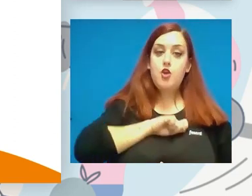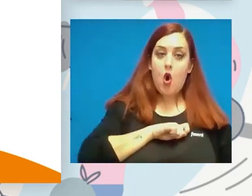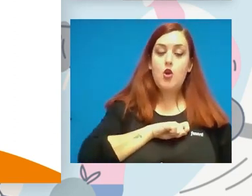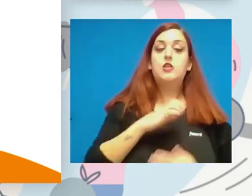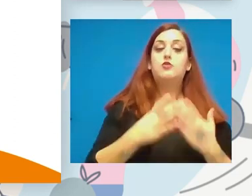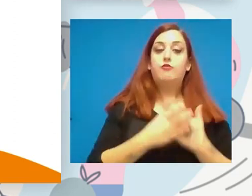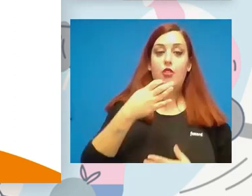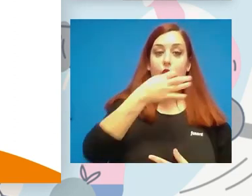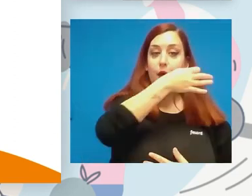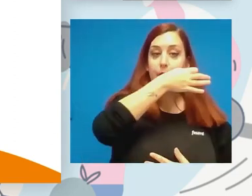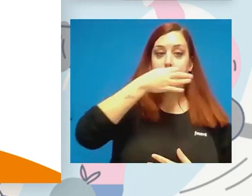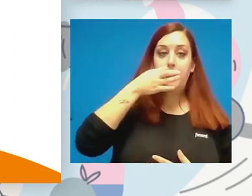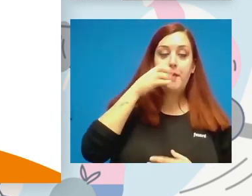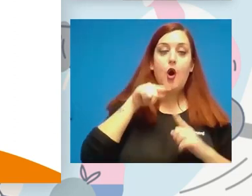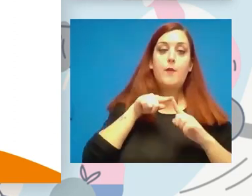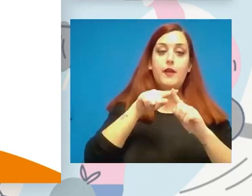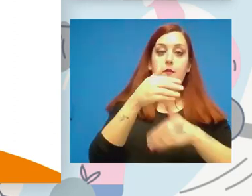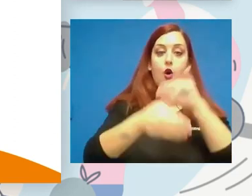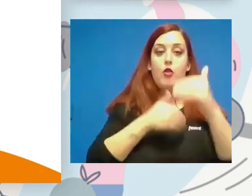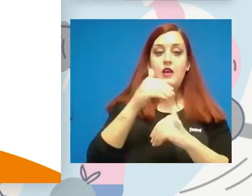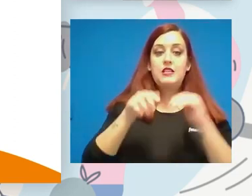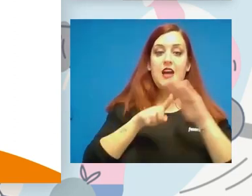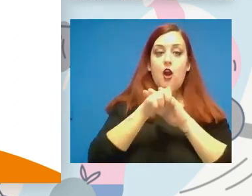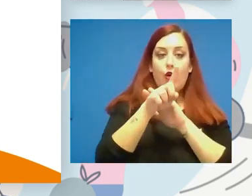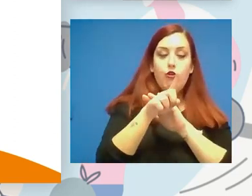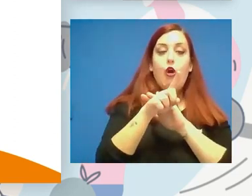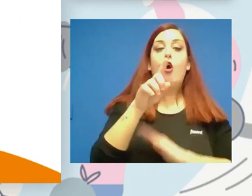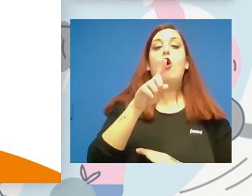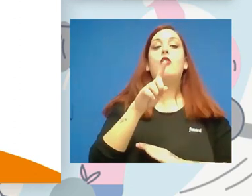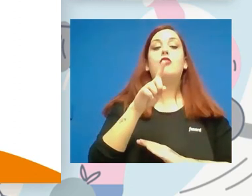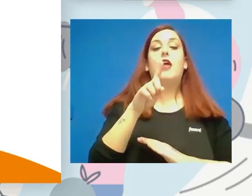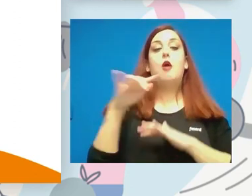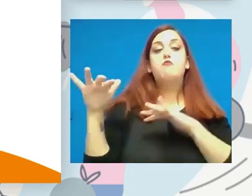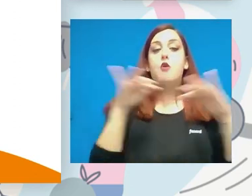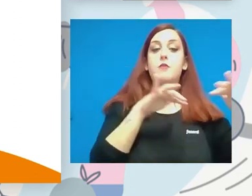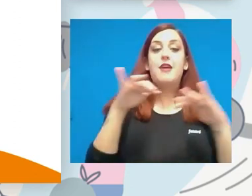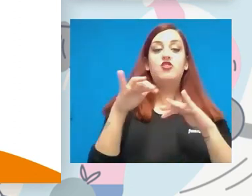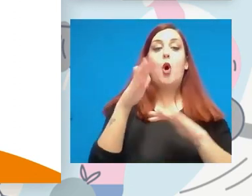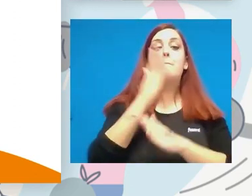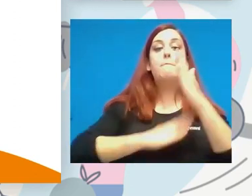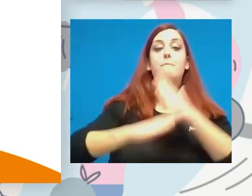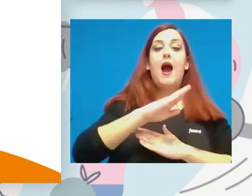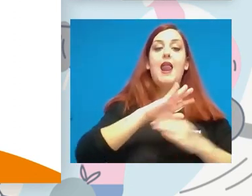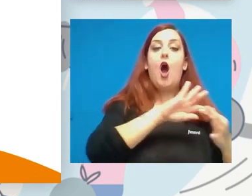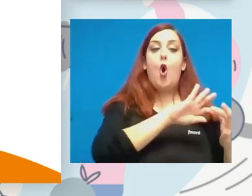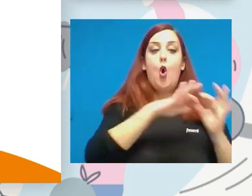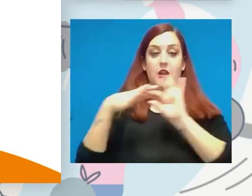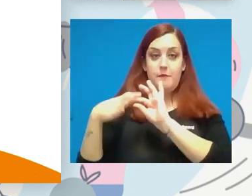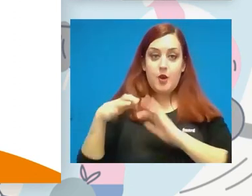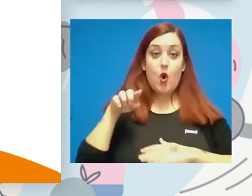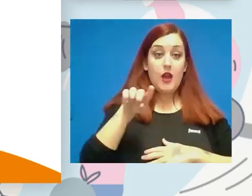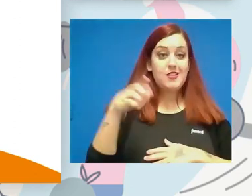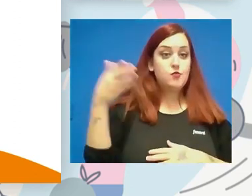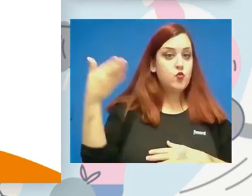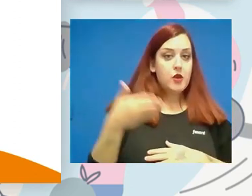jurídica, cuyo objetivo consiste en el desarrollo del movimiento paralímpico y la difusión de sus ideales. Esto es muy importante para el desarrollo del Comité Paralímpico, que